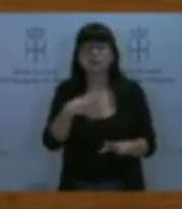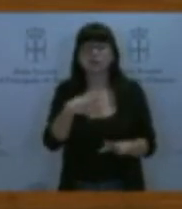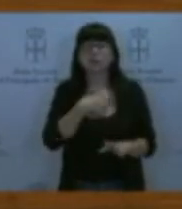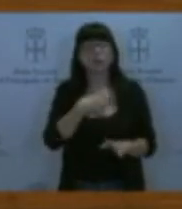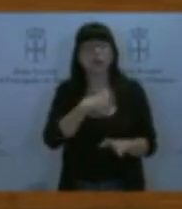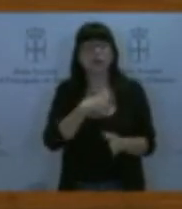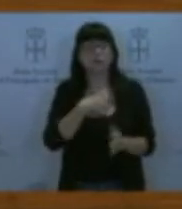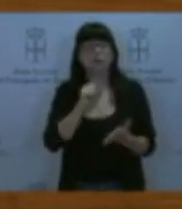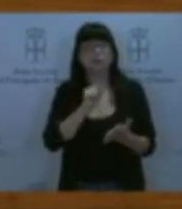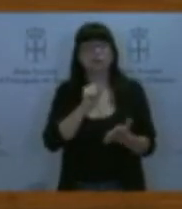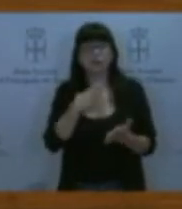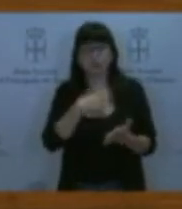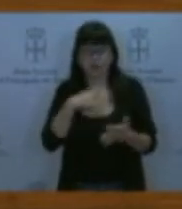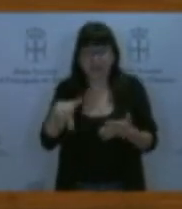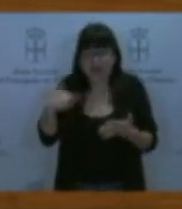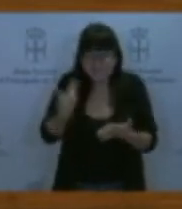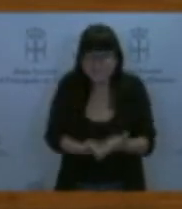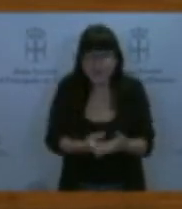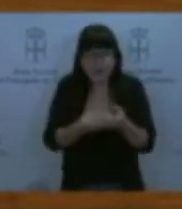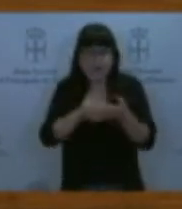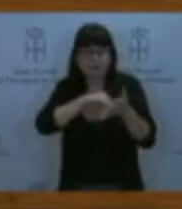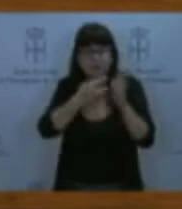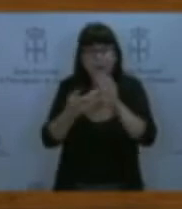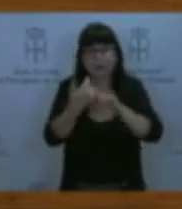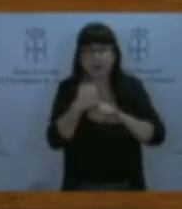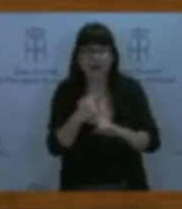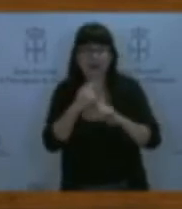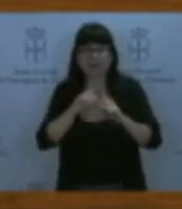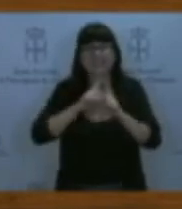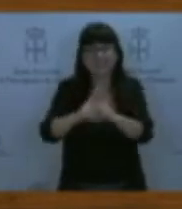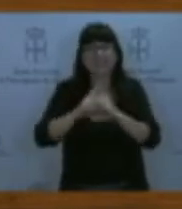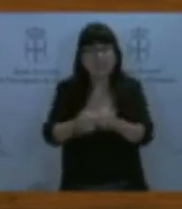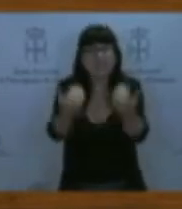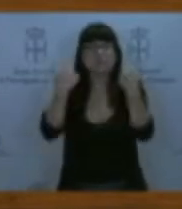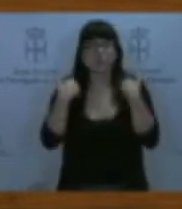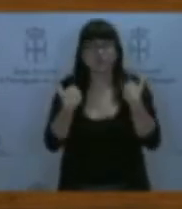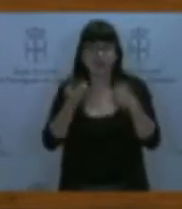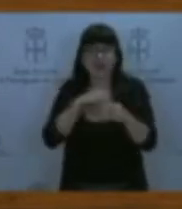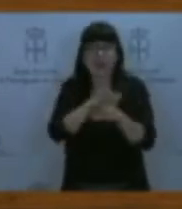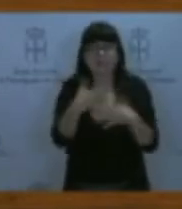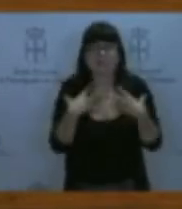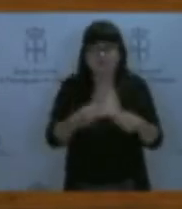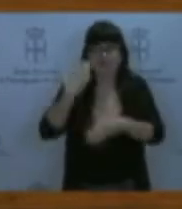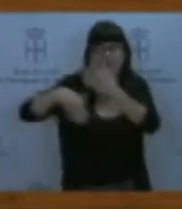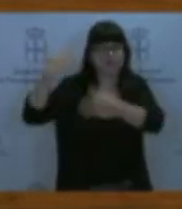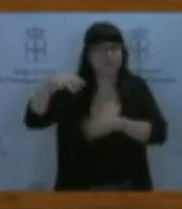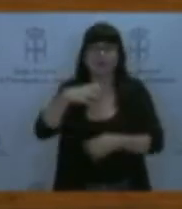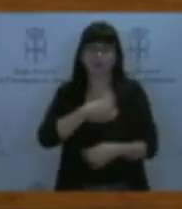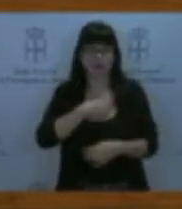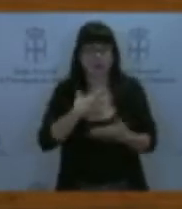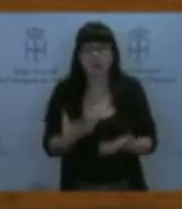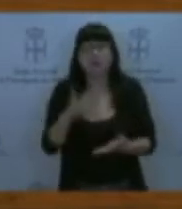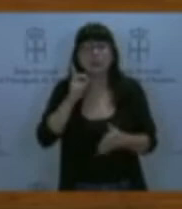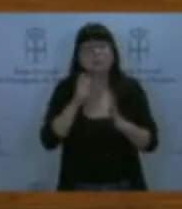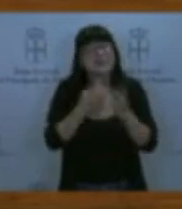hasta el momento de resolver esta cuestión desde la transferencia de competencias en materia sanitaria, que ya fue hace bastante tiempo. Basta con aprobar un texto legal